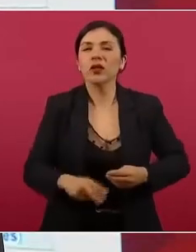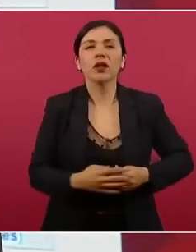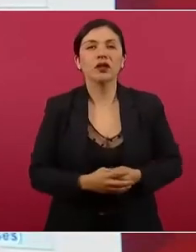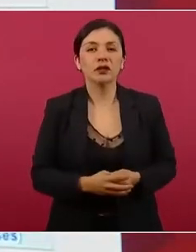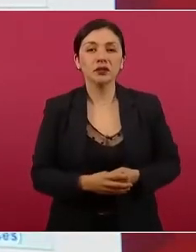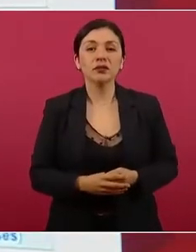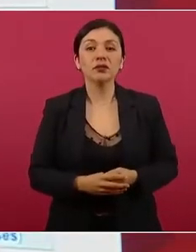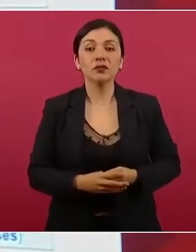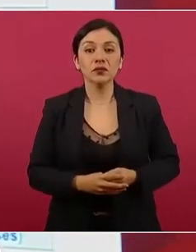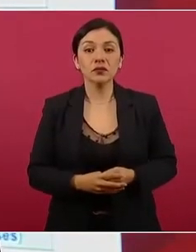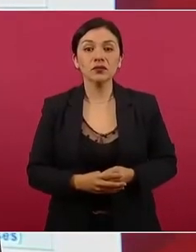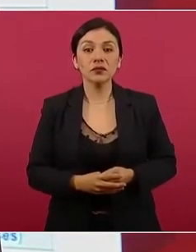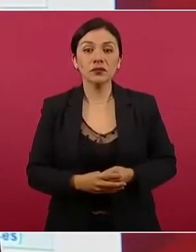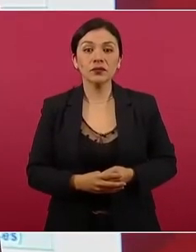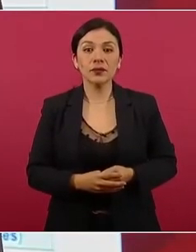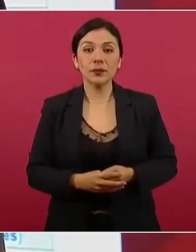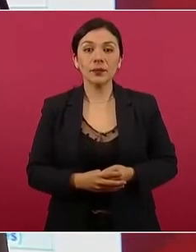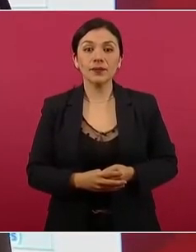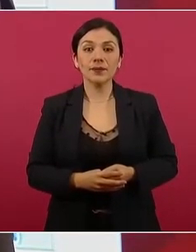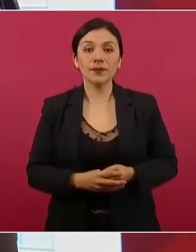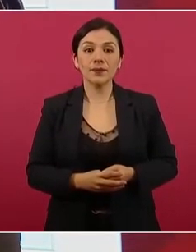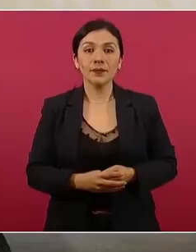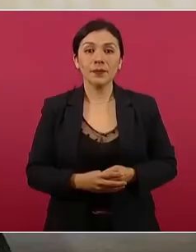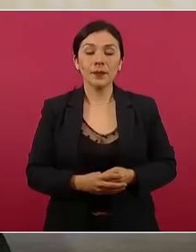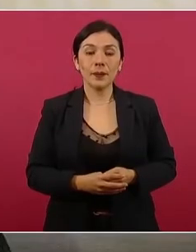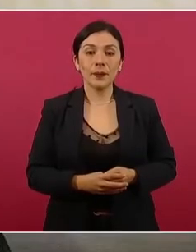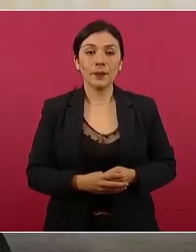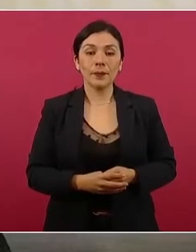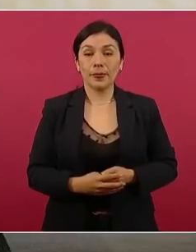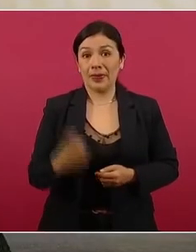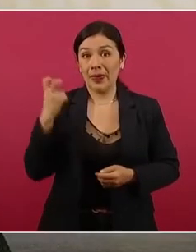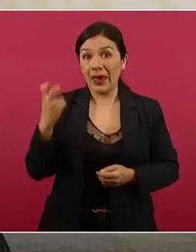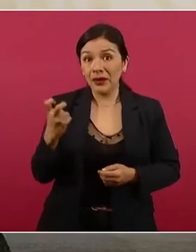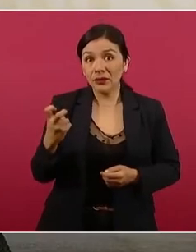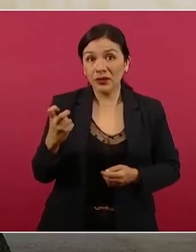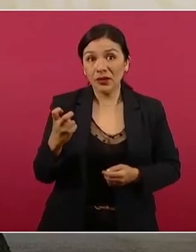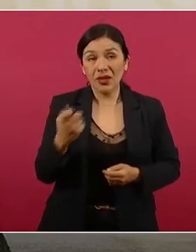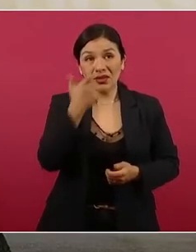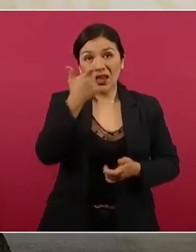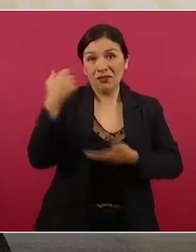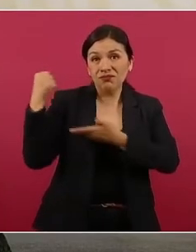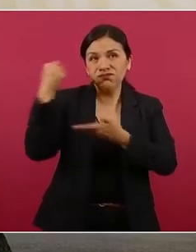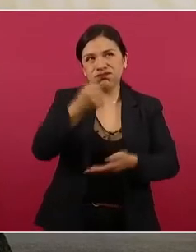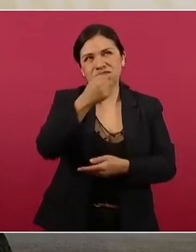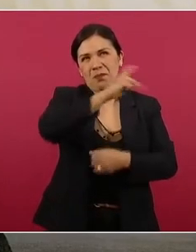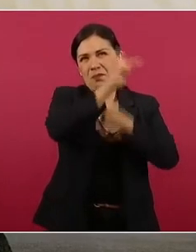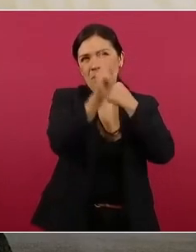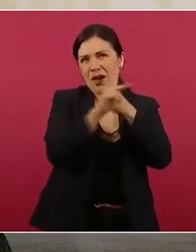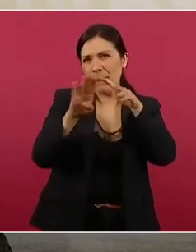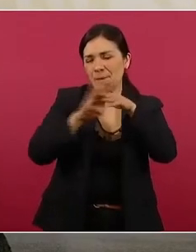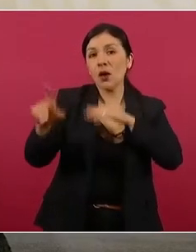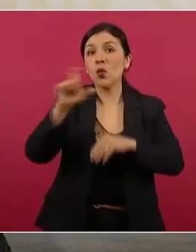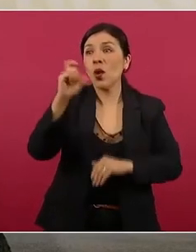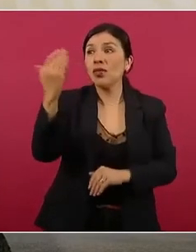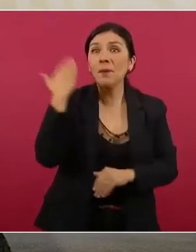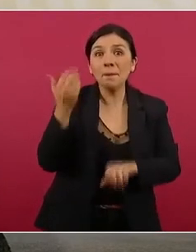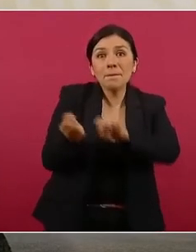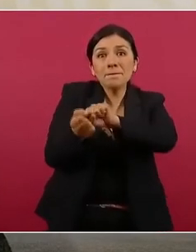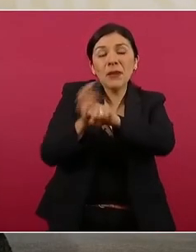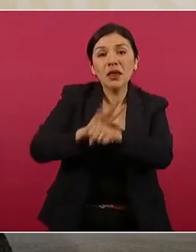Eso nos salvó cuando la pandemia,